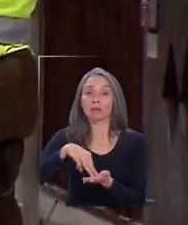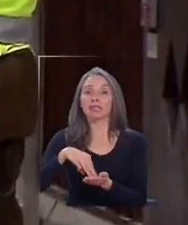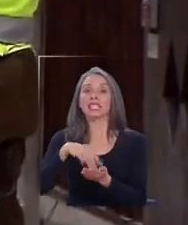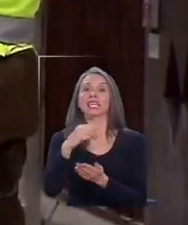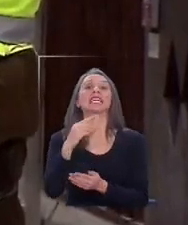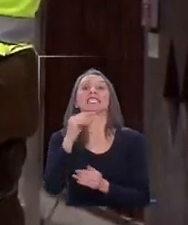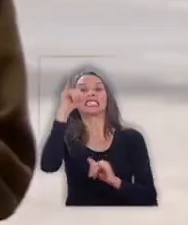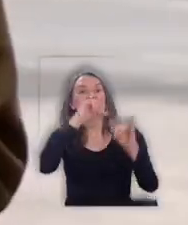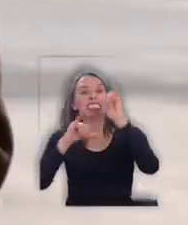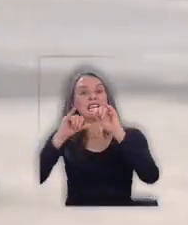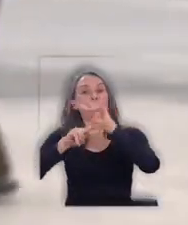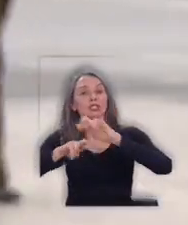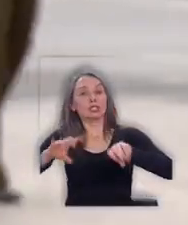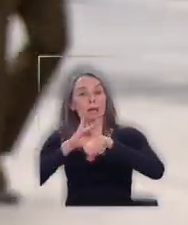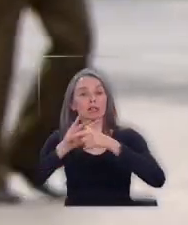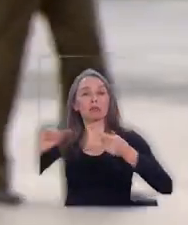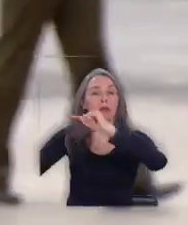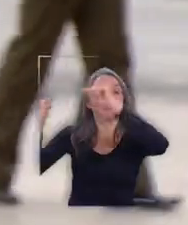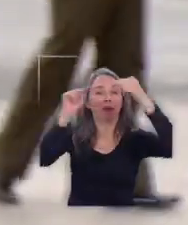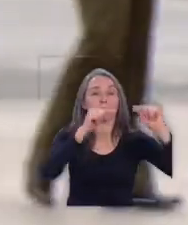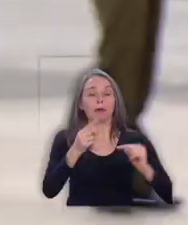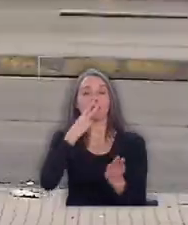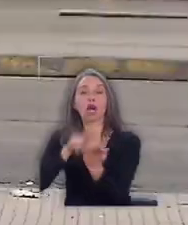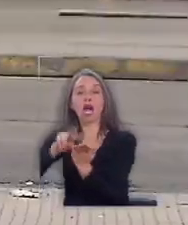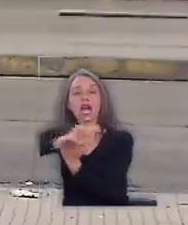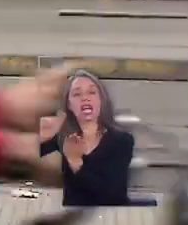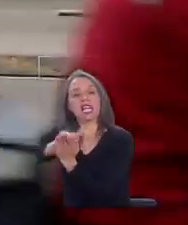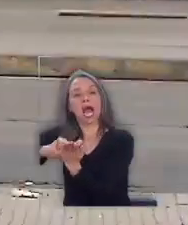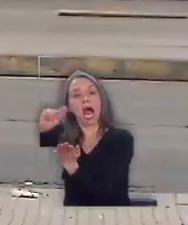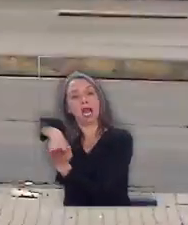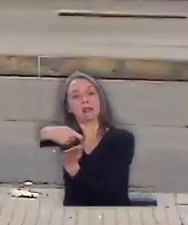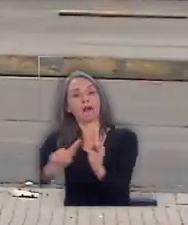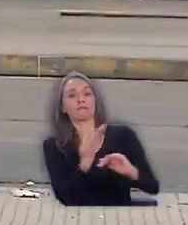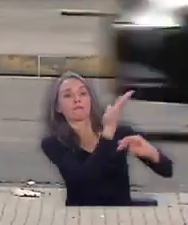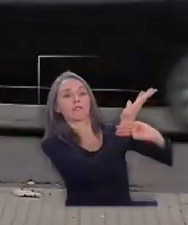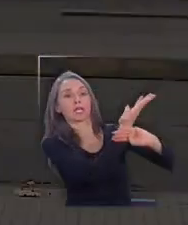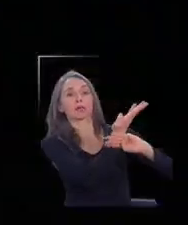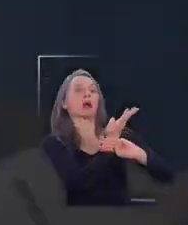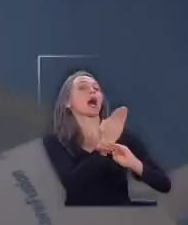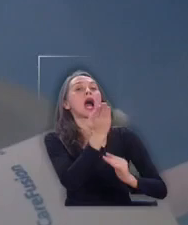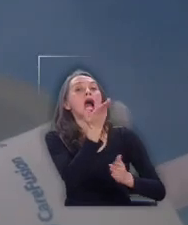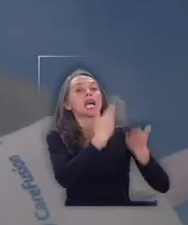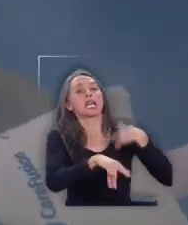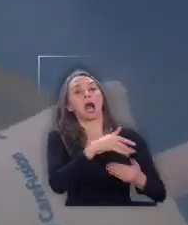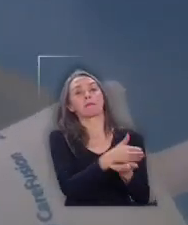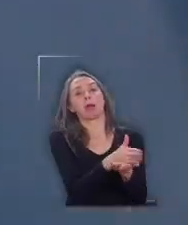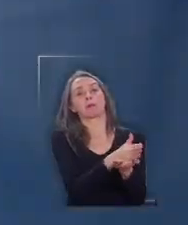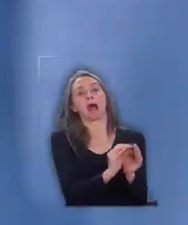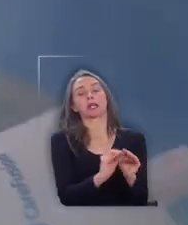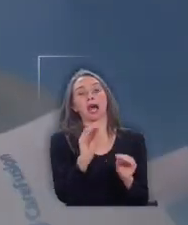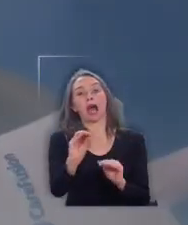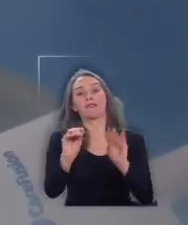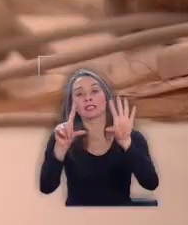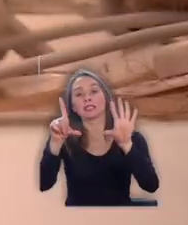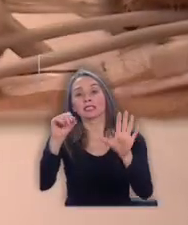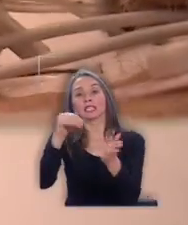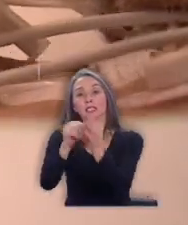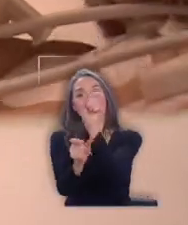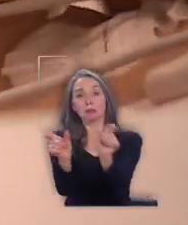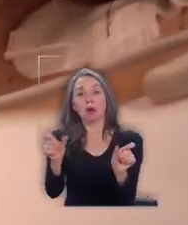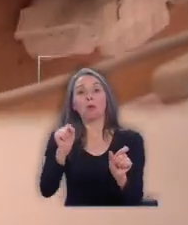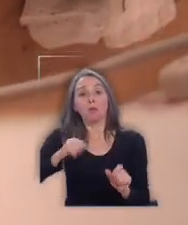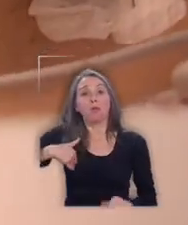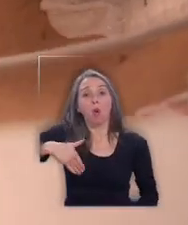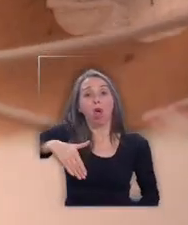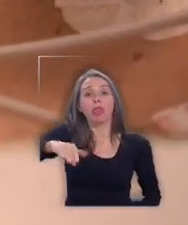científicos, investigadores y médicos que a través de una carta pidieron cambiarla, advirtiendo incluso que 70.000 personas pueden